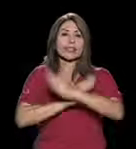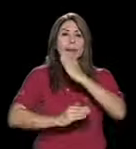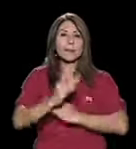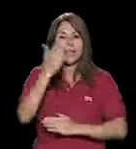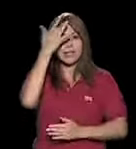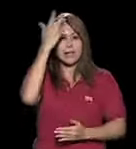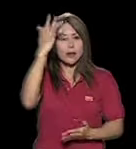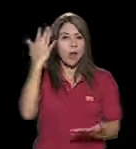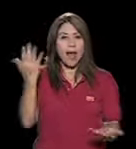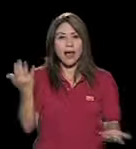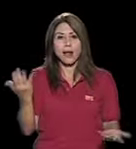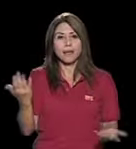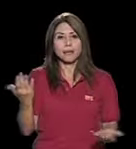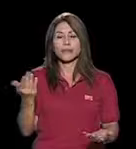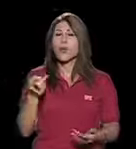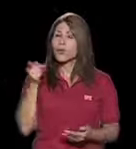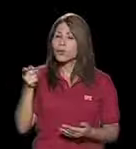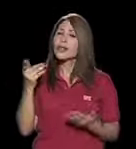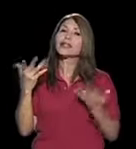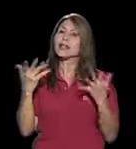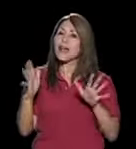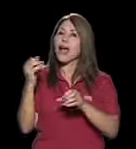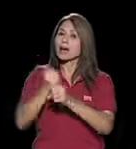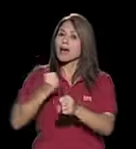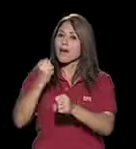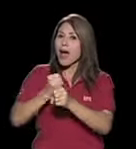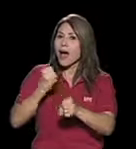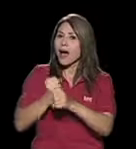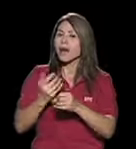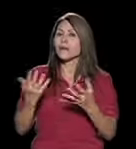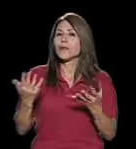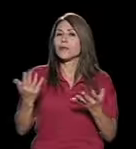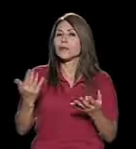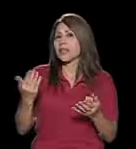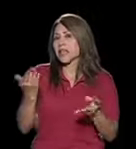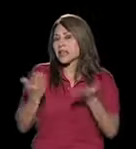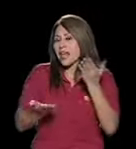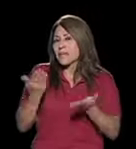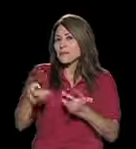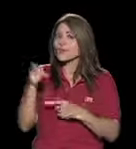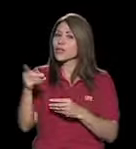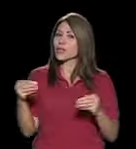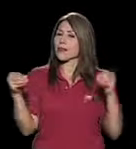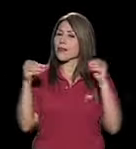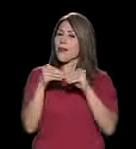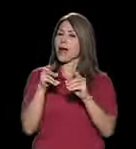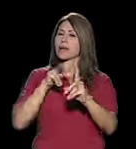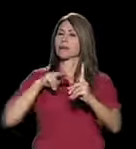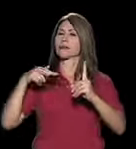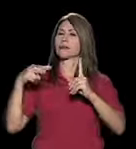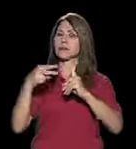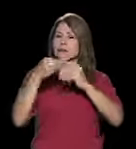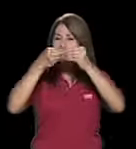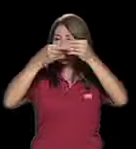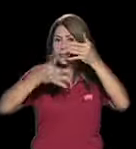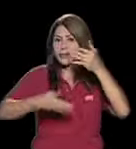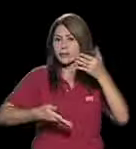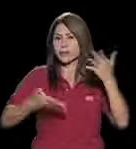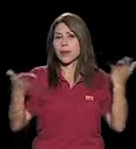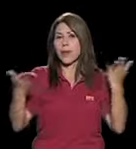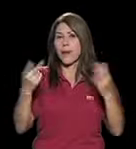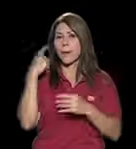una condición de discapacidad intelectual, ¿verdad? No sé qué han trabajado y que también usted, me imagino que se le amplía el horizonte al tener